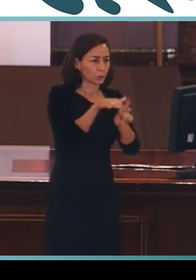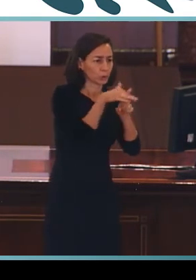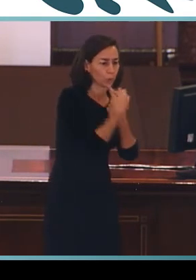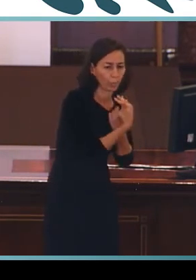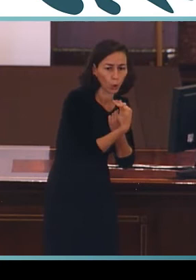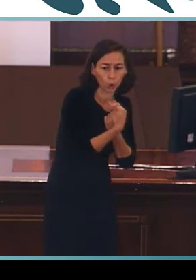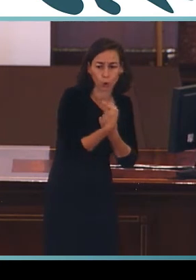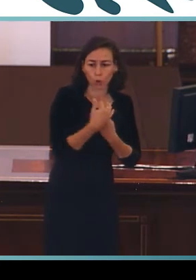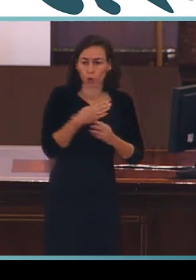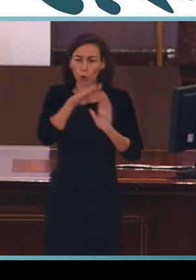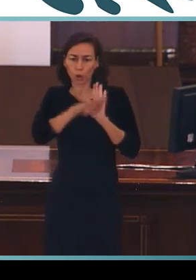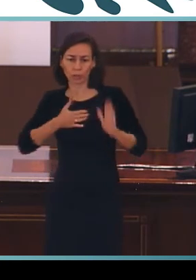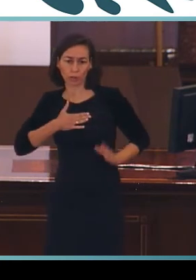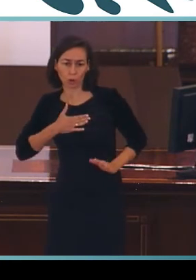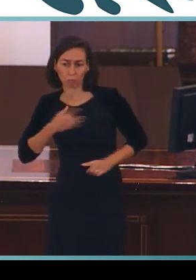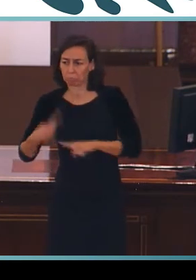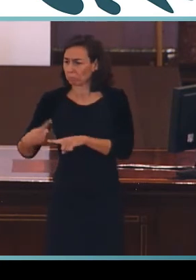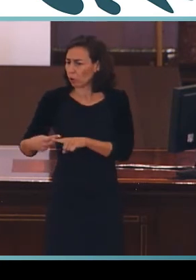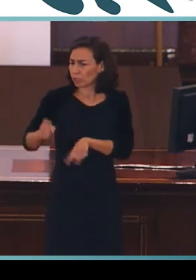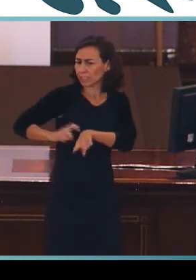o condición de las personas.